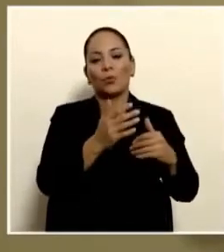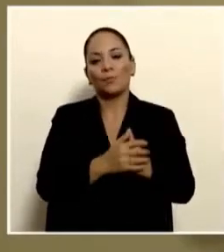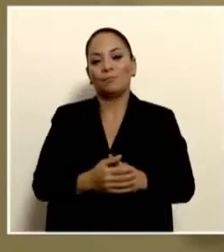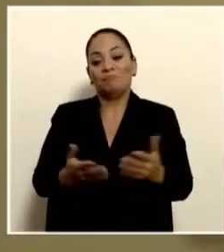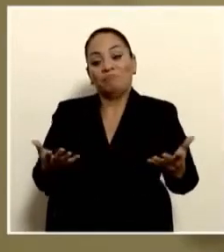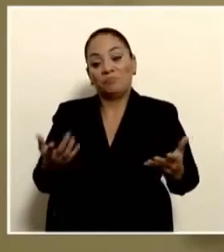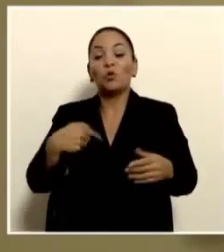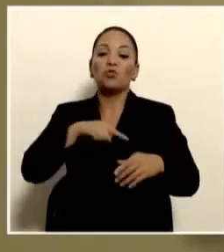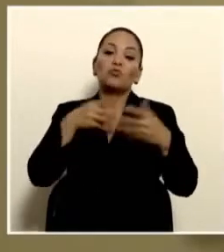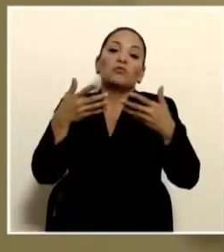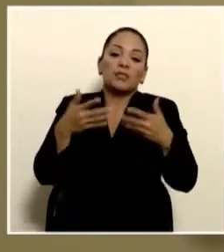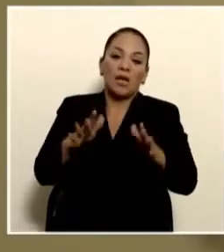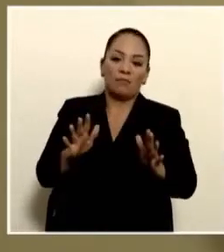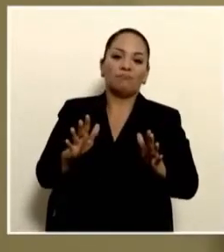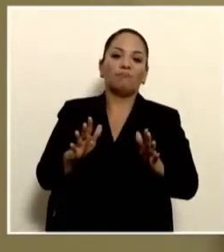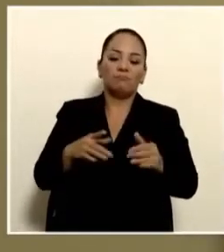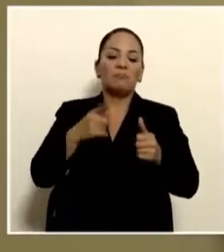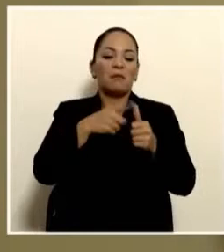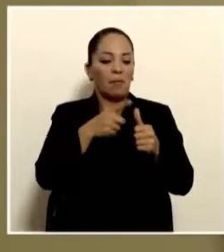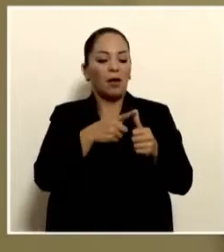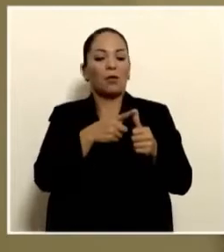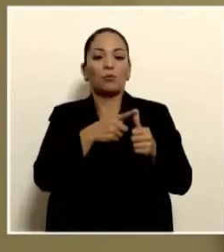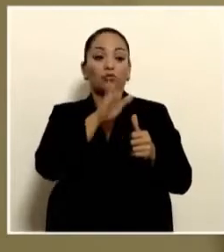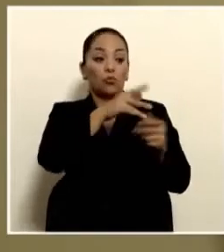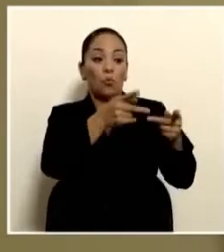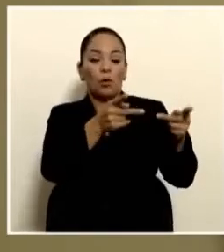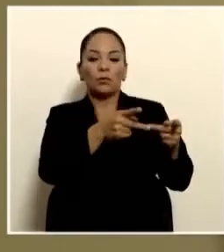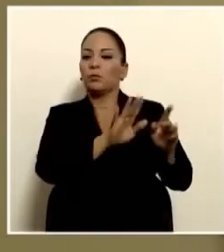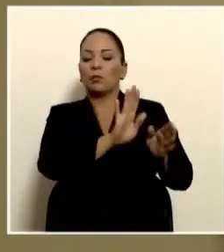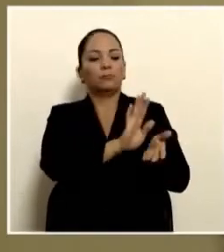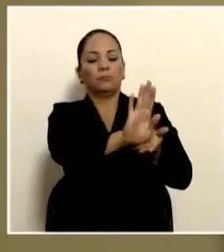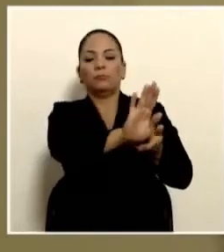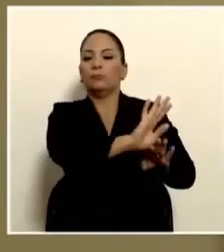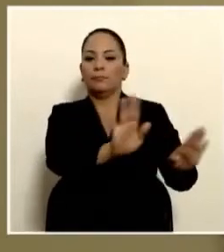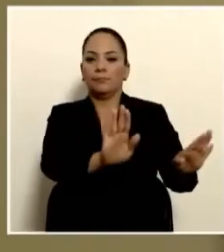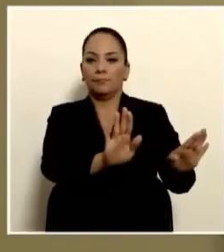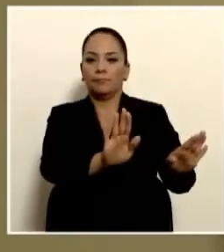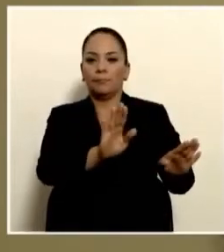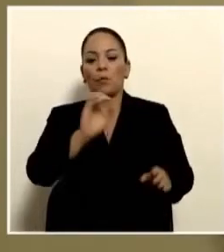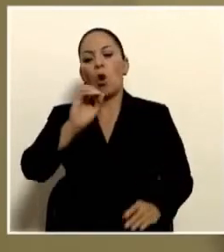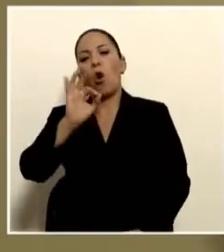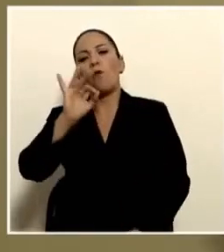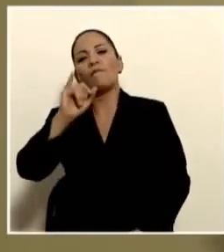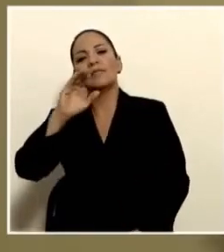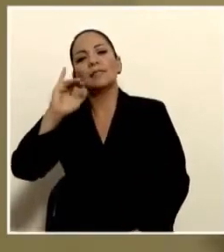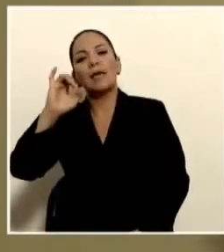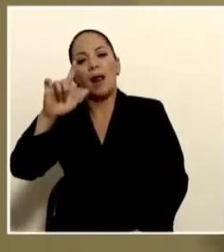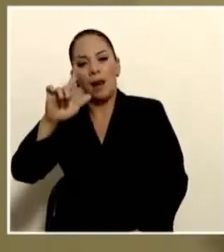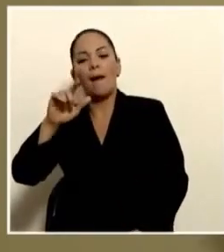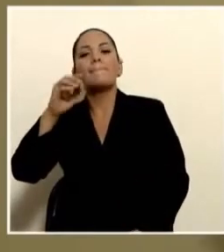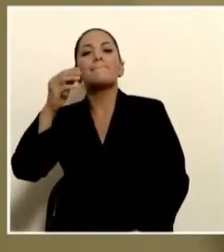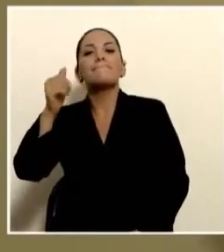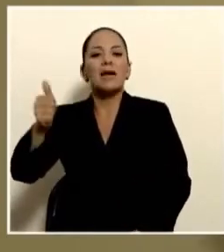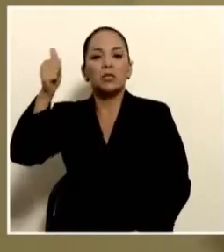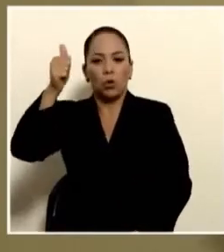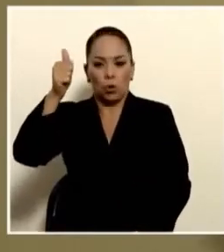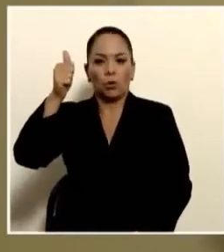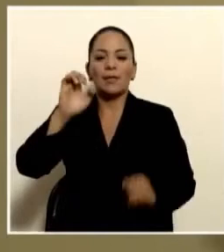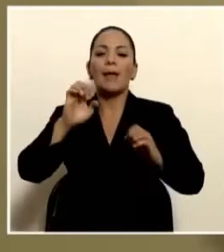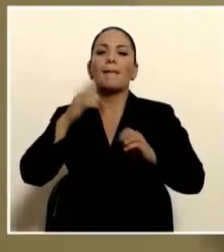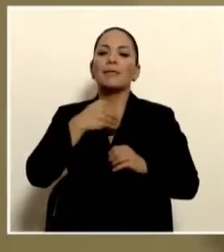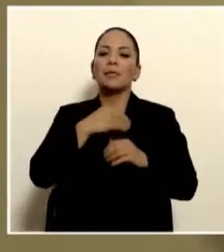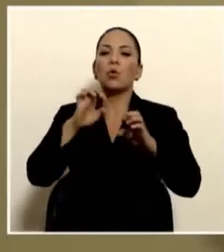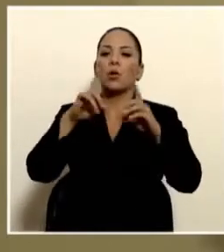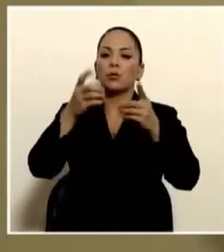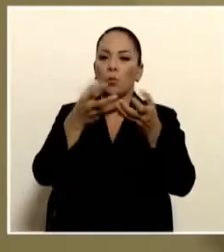Bueno, se lo estamos haciendo, lo separamos del cargo. El oficial mayor del Ministerio de Educación Pública, ante lo que